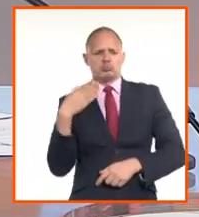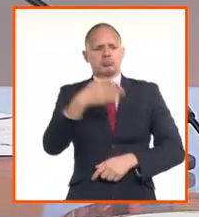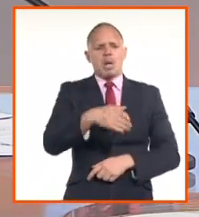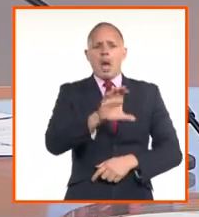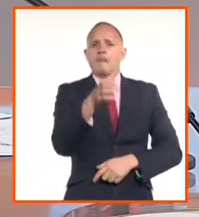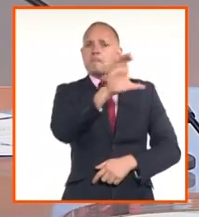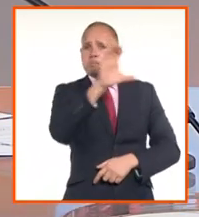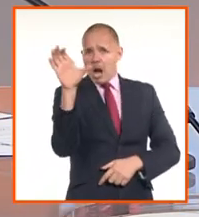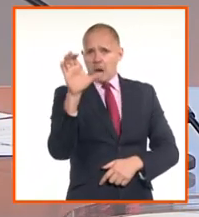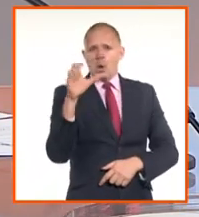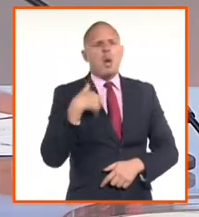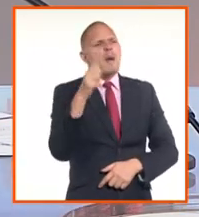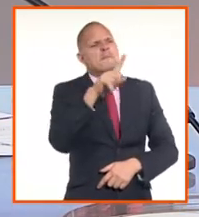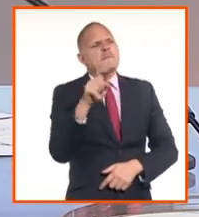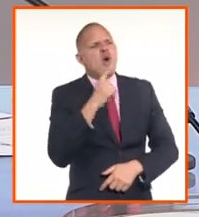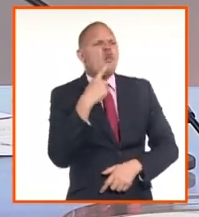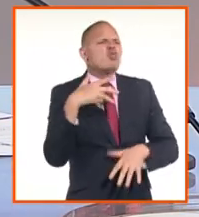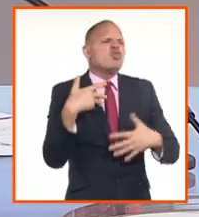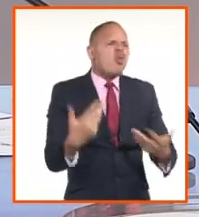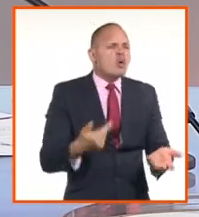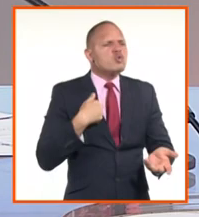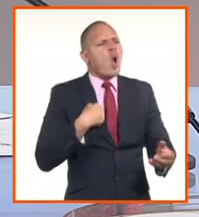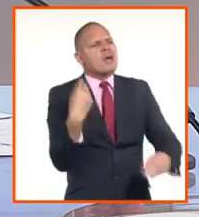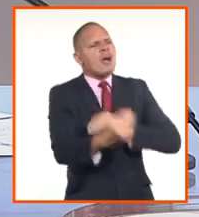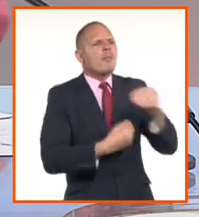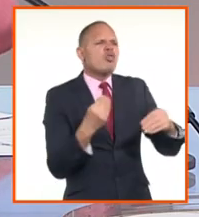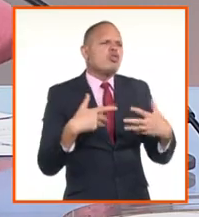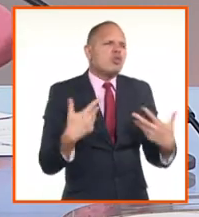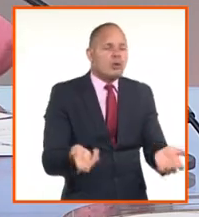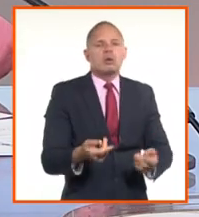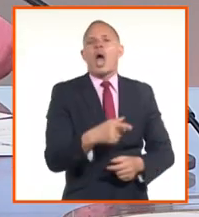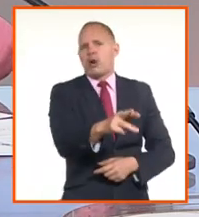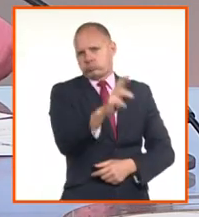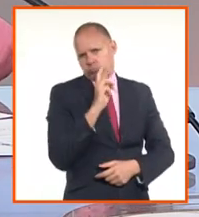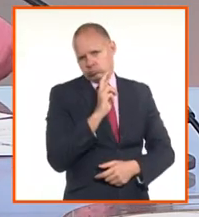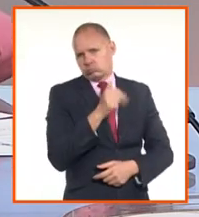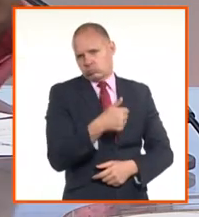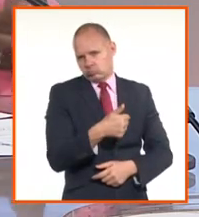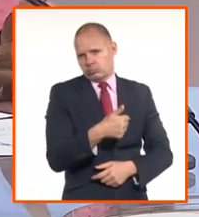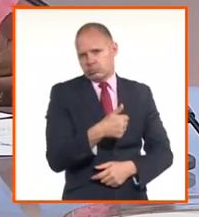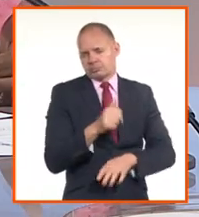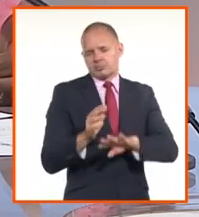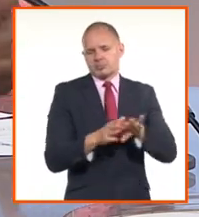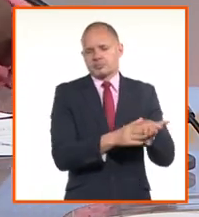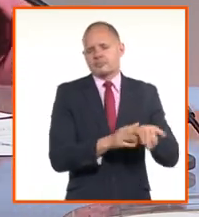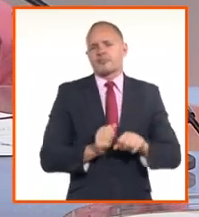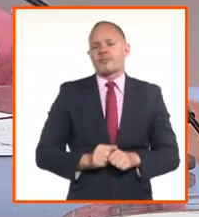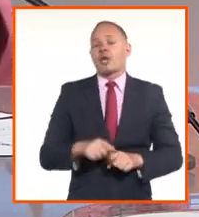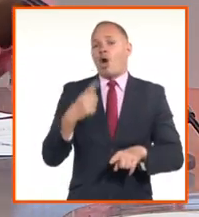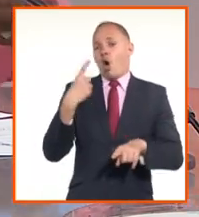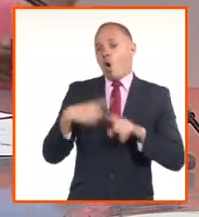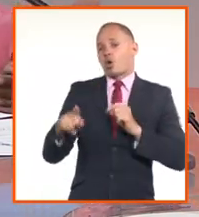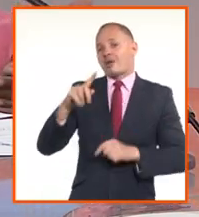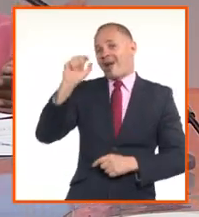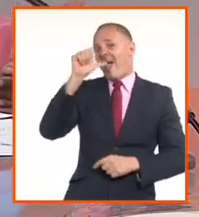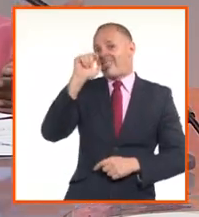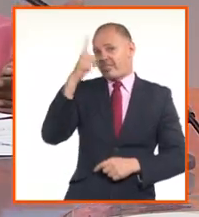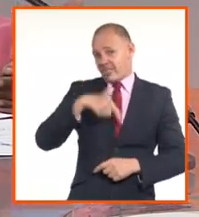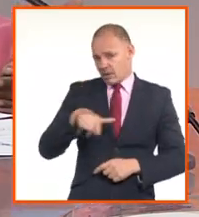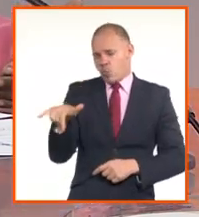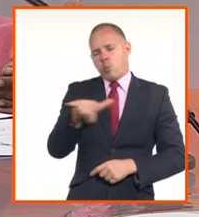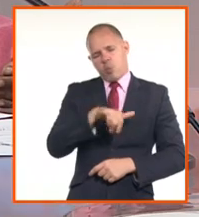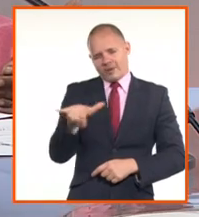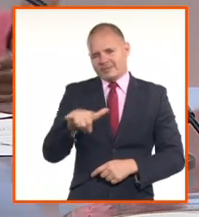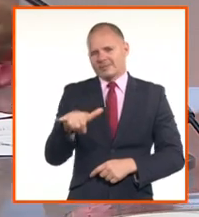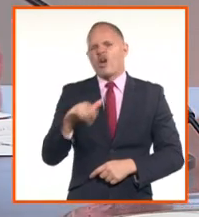Específicamente en el caso de Cadeca, pues bueno, por supuesto, ella va a estar en los aeropuertos, en los hoteles donde ellos